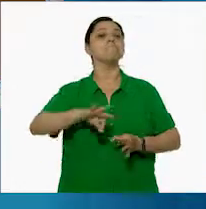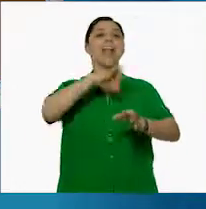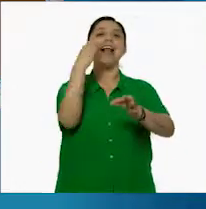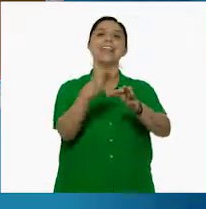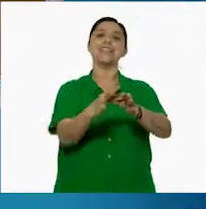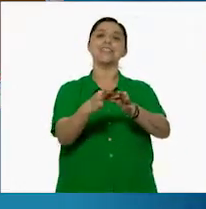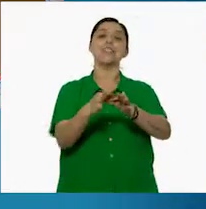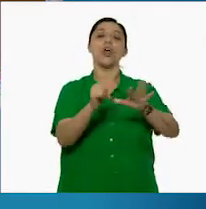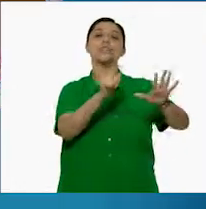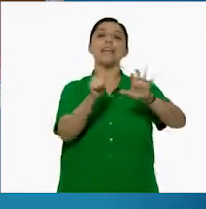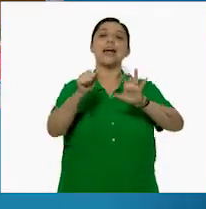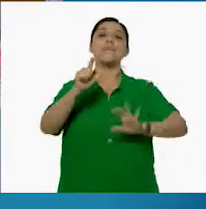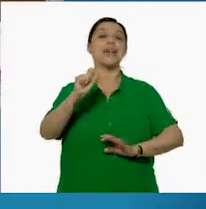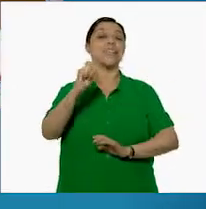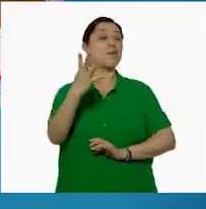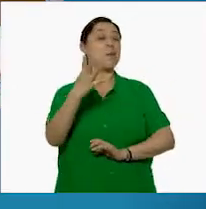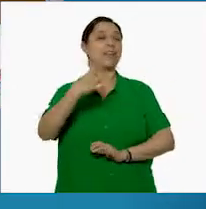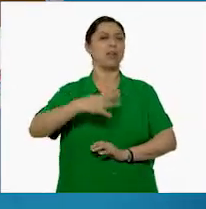¡Listo! ¡624!